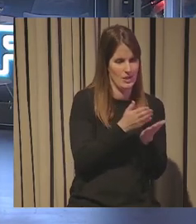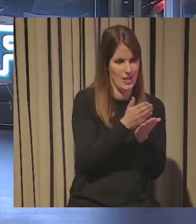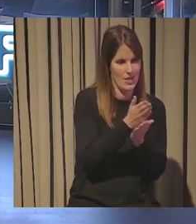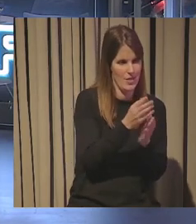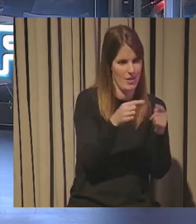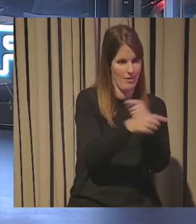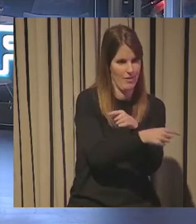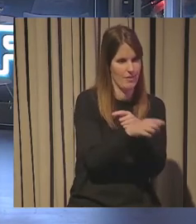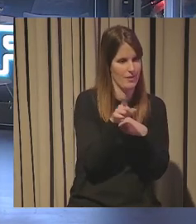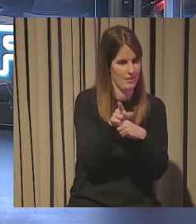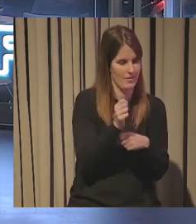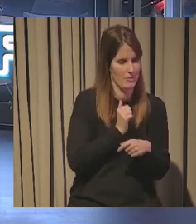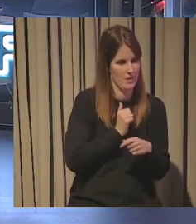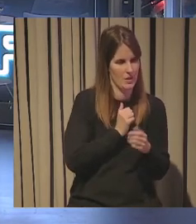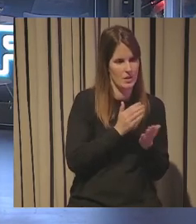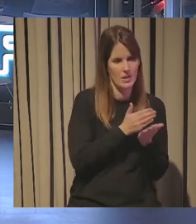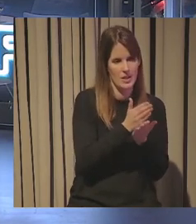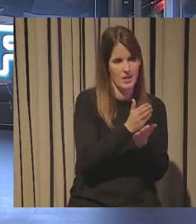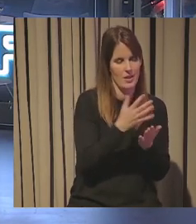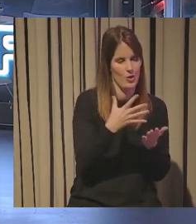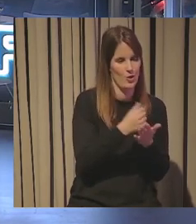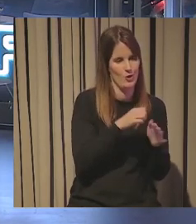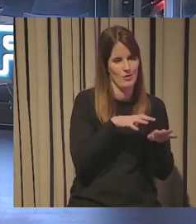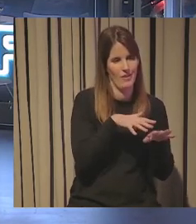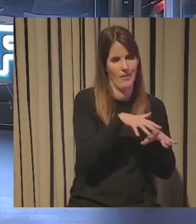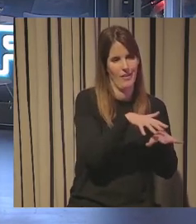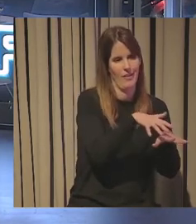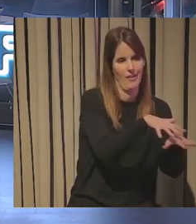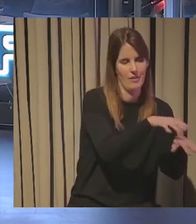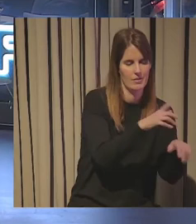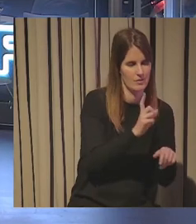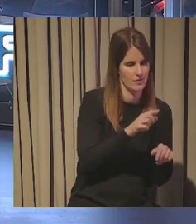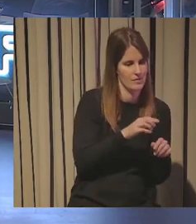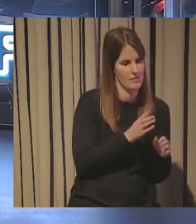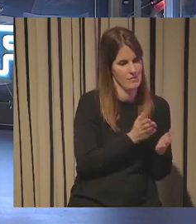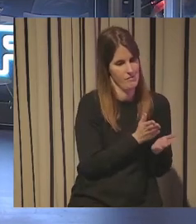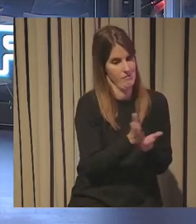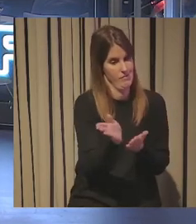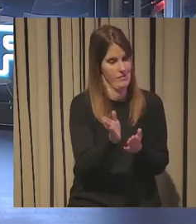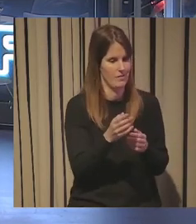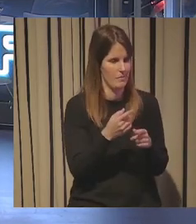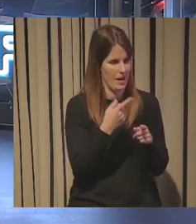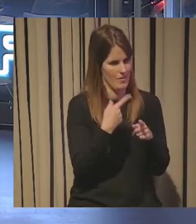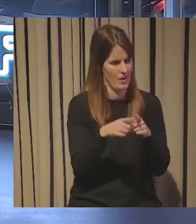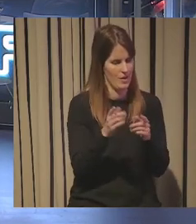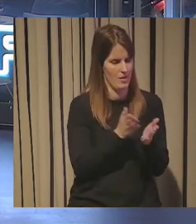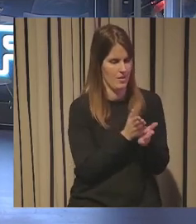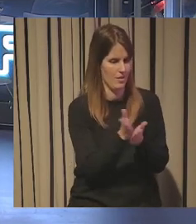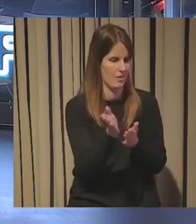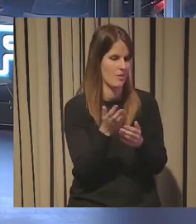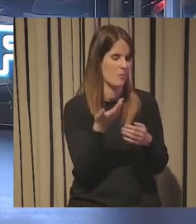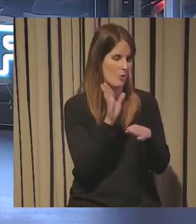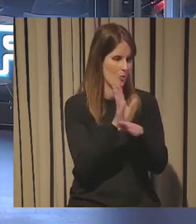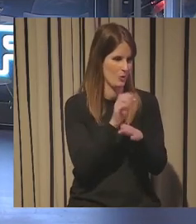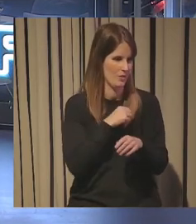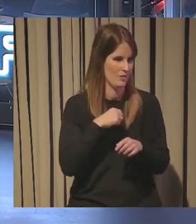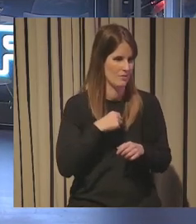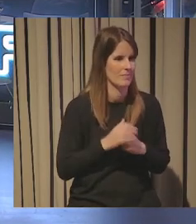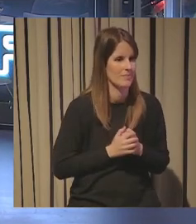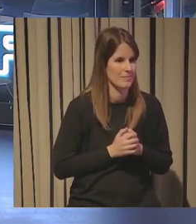para para generar tu negocio para diferenciarte para tener tu propia propuesta de valor